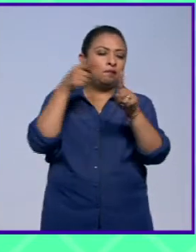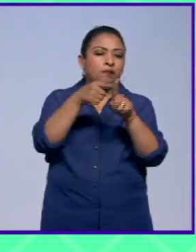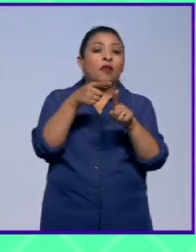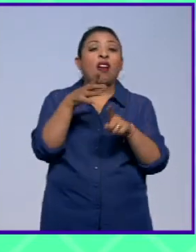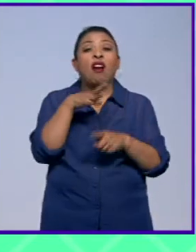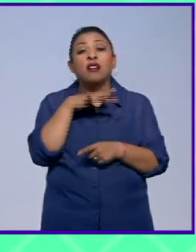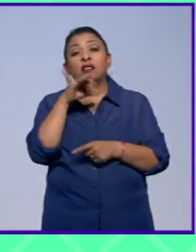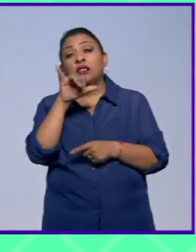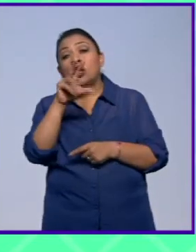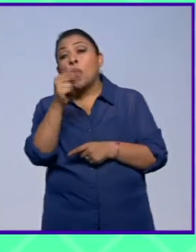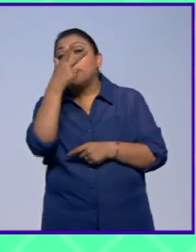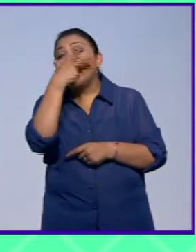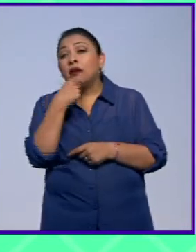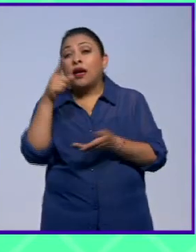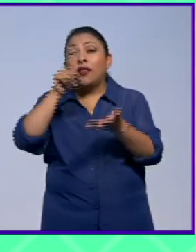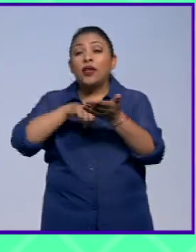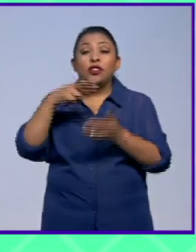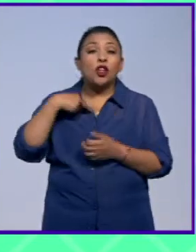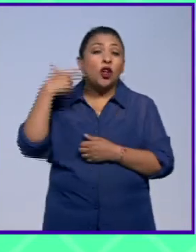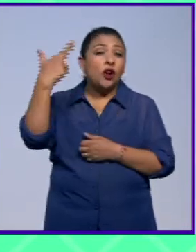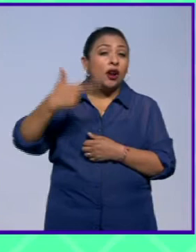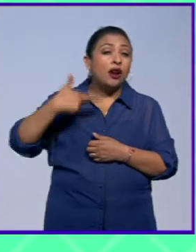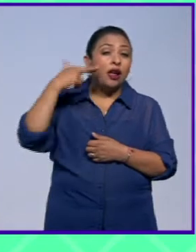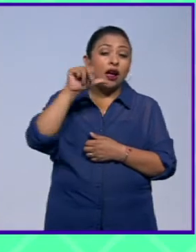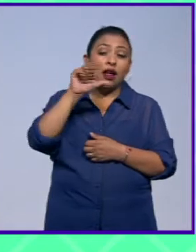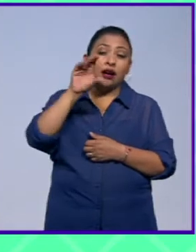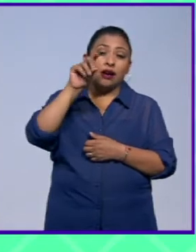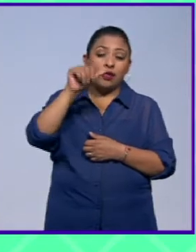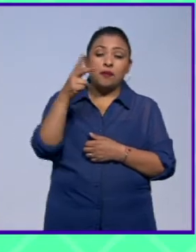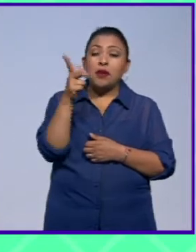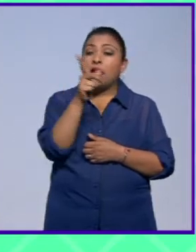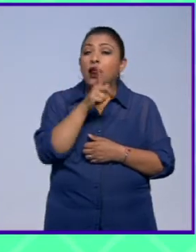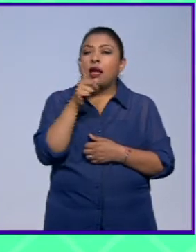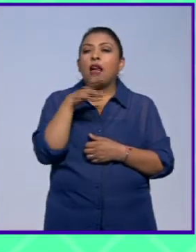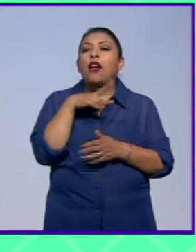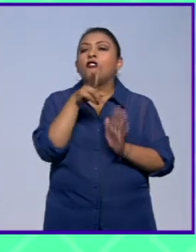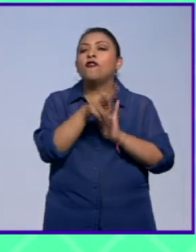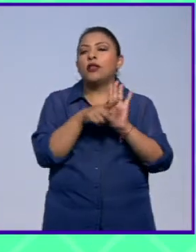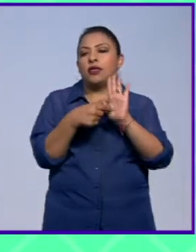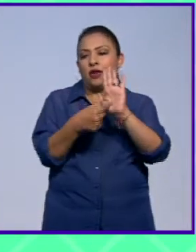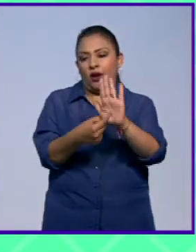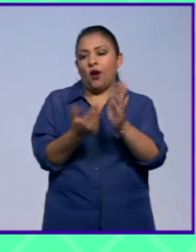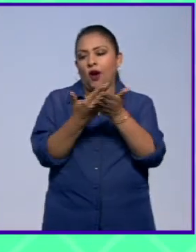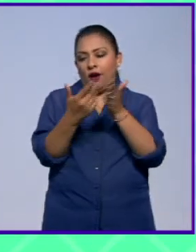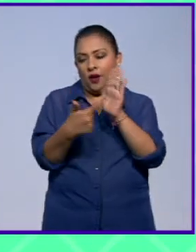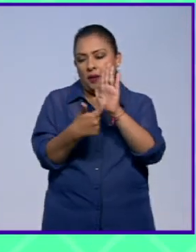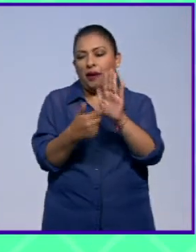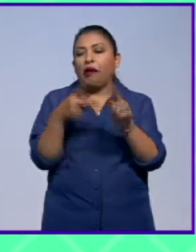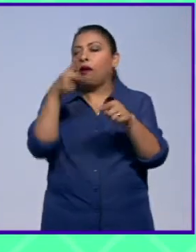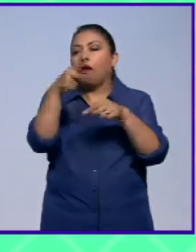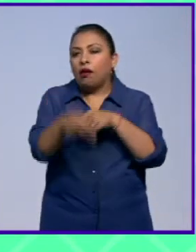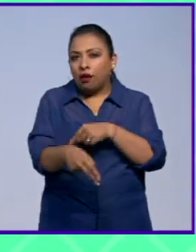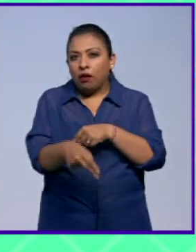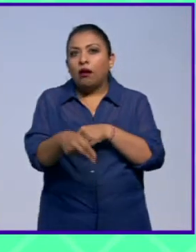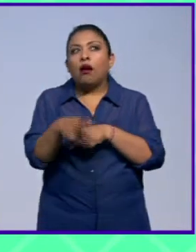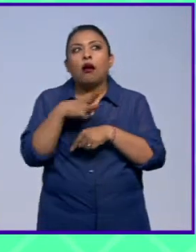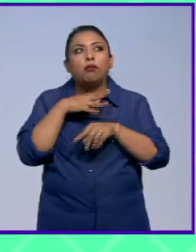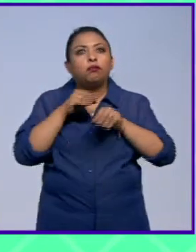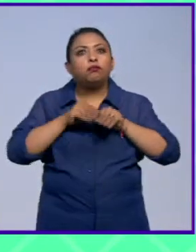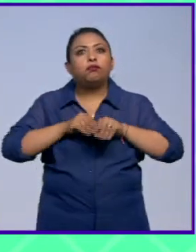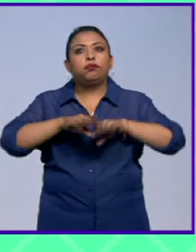de si existe o no machismo en la Real Academia de la Lengua todo a propósito de un video del cual les vamos a compartir a continuación un fragmento que está